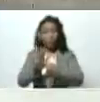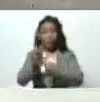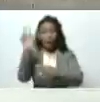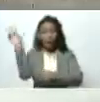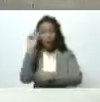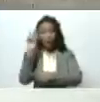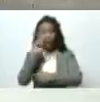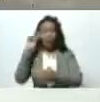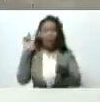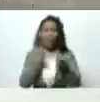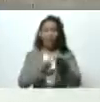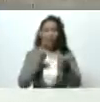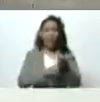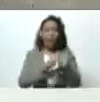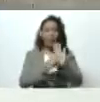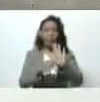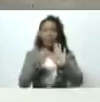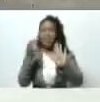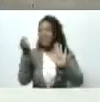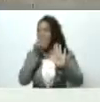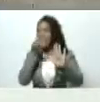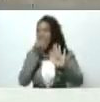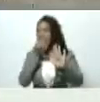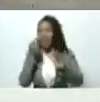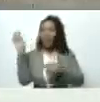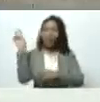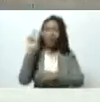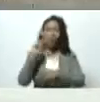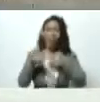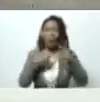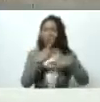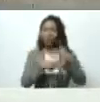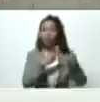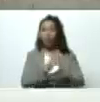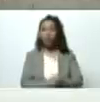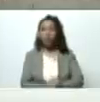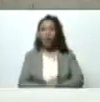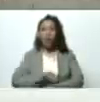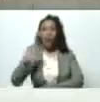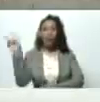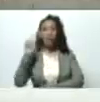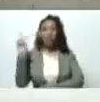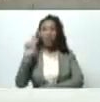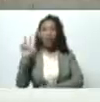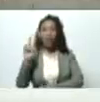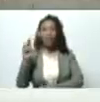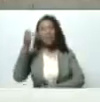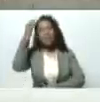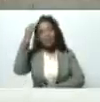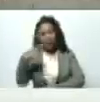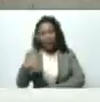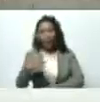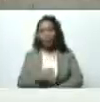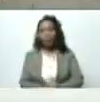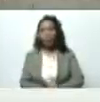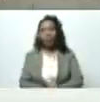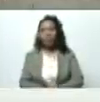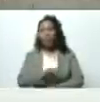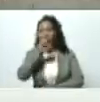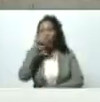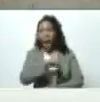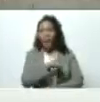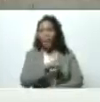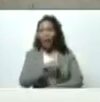venezuela de verdad que se vea la venezuela verde la venezuela productiva la venezuela que cree que ama